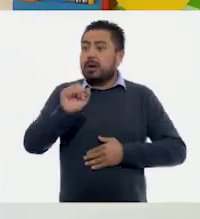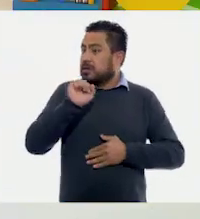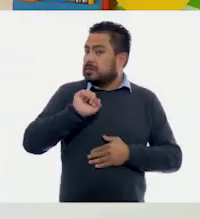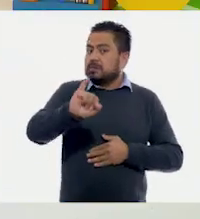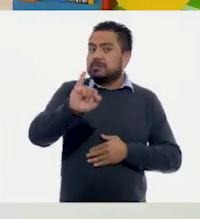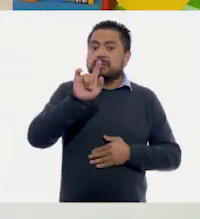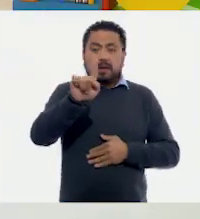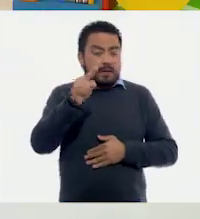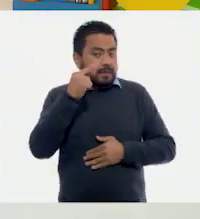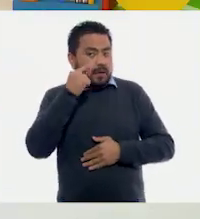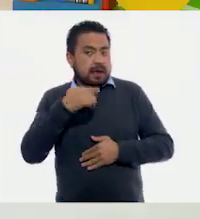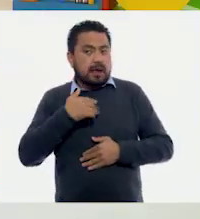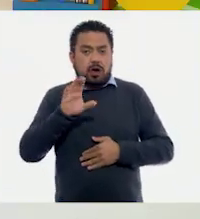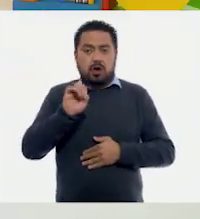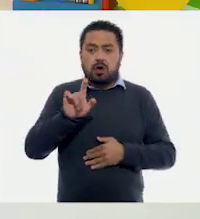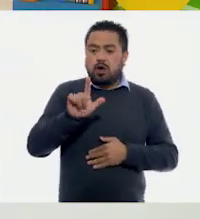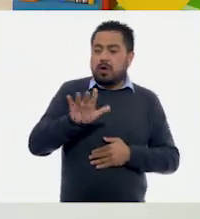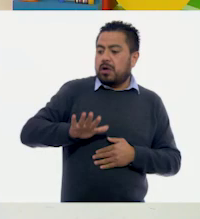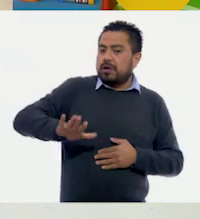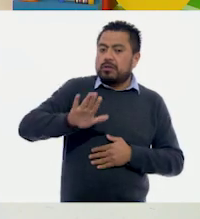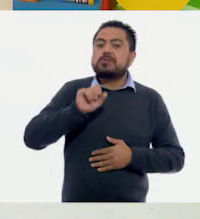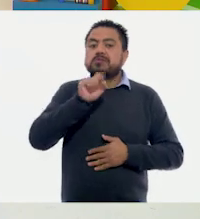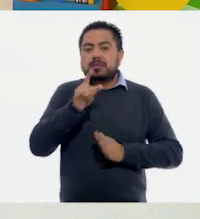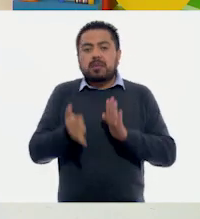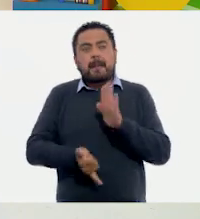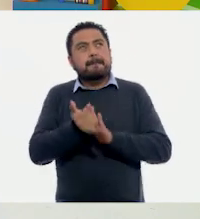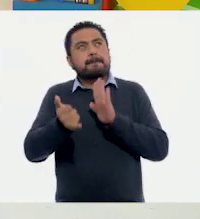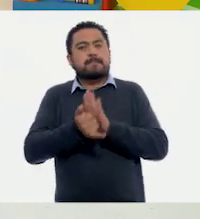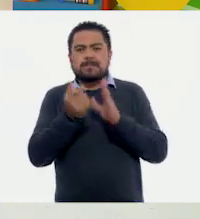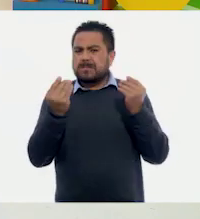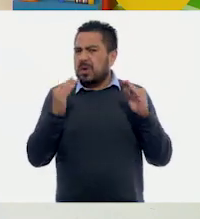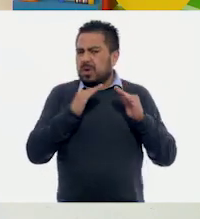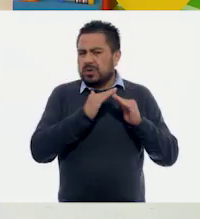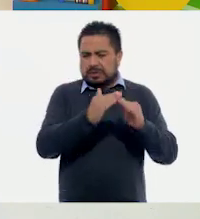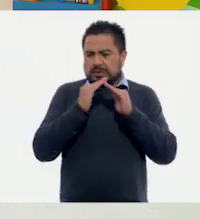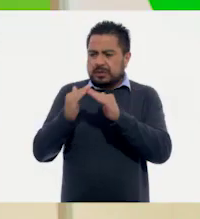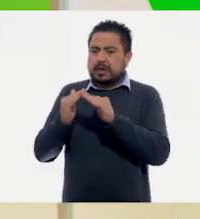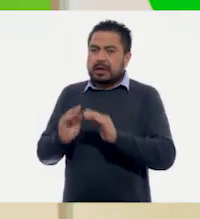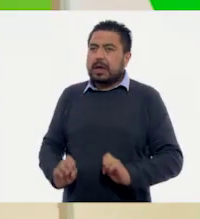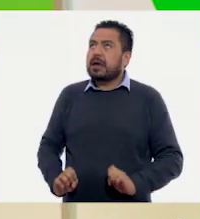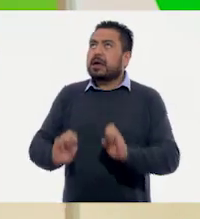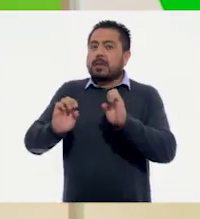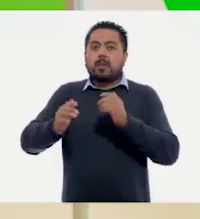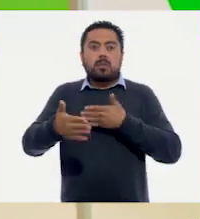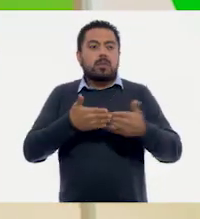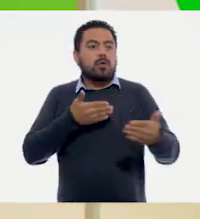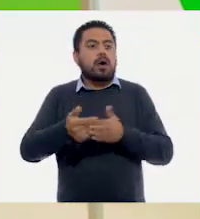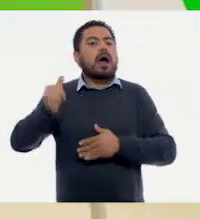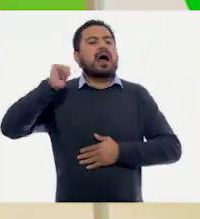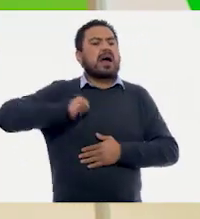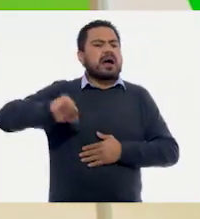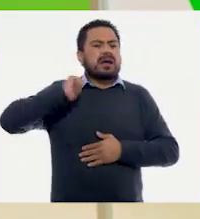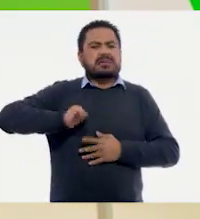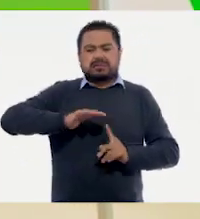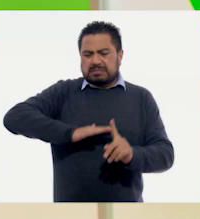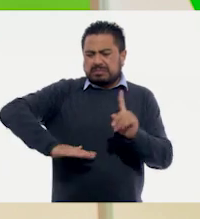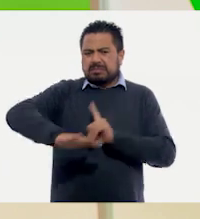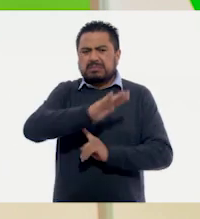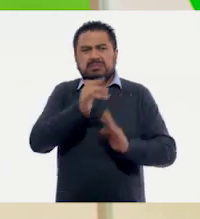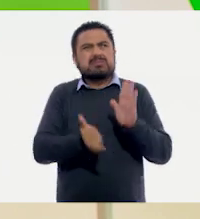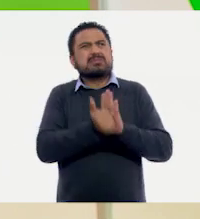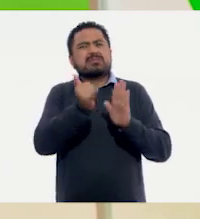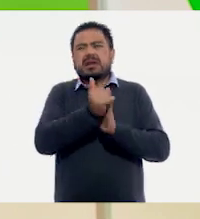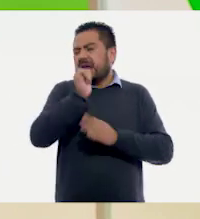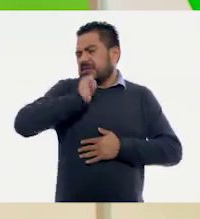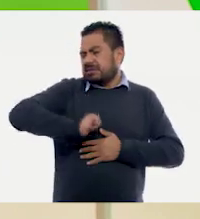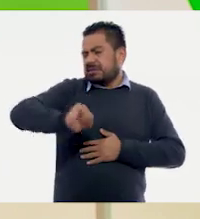sí! Fíjate que en mi colonia también están construyendo muchas casas y edificios modernos. Antes estaba rodeada de construcciones